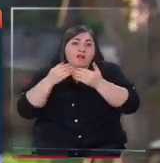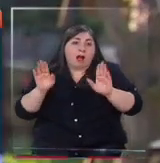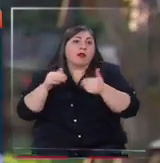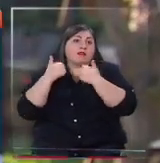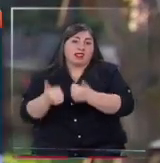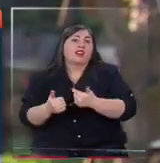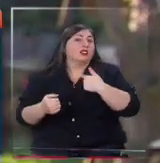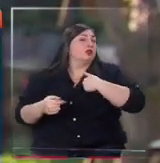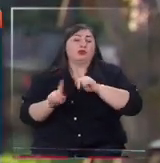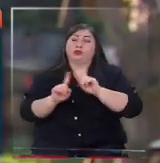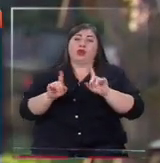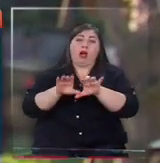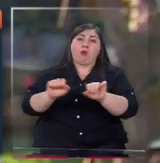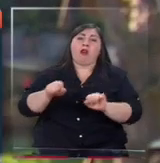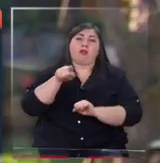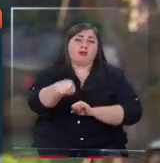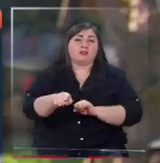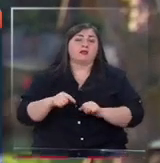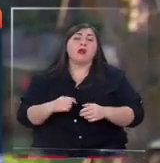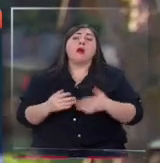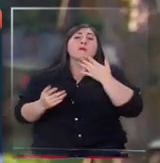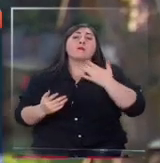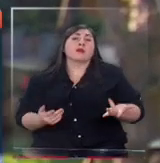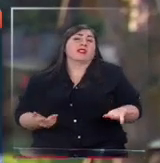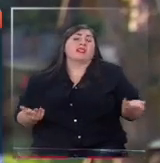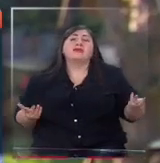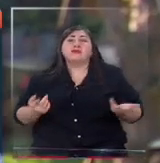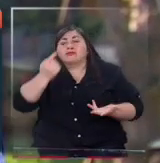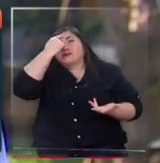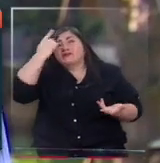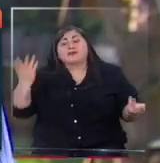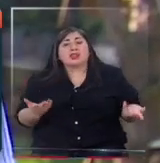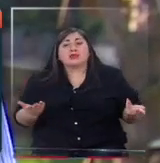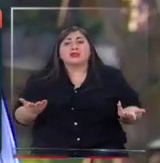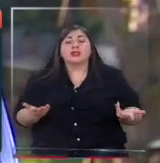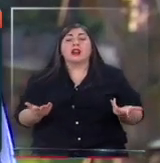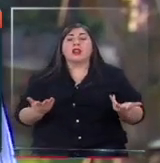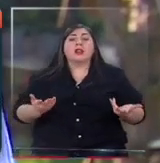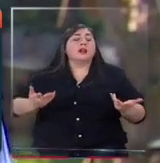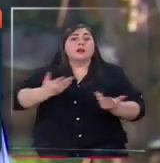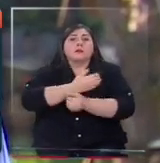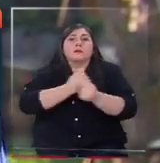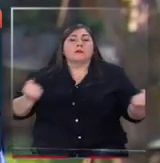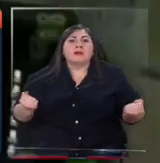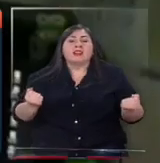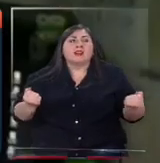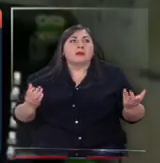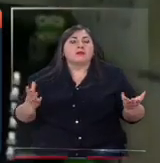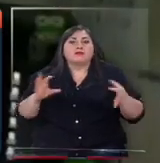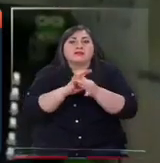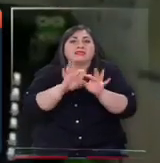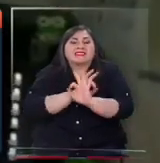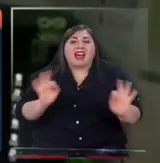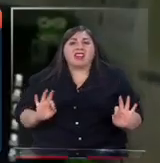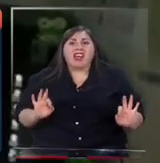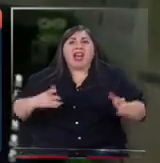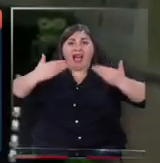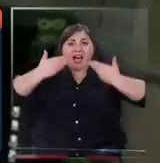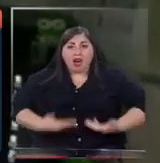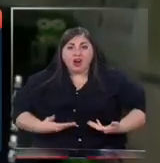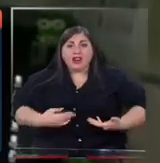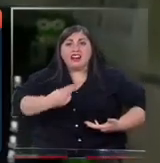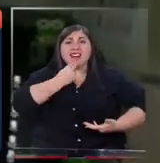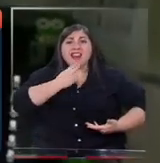soy partidario de esto porque es absurdo, no se condice con nada. Ahora, la vida